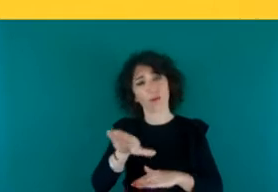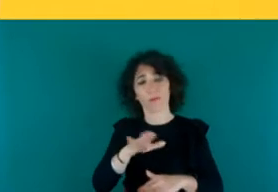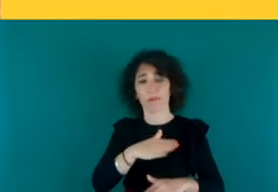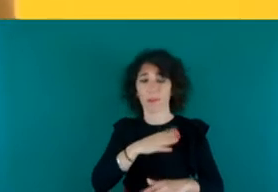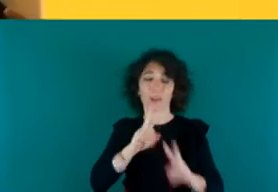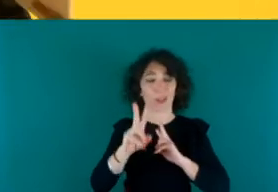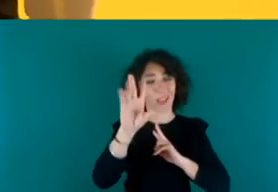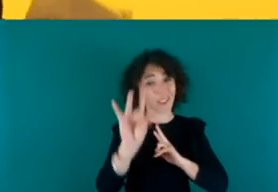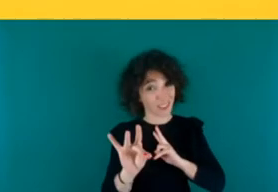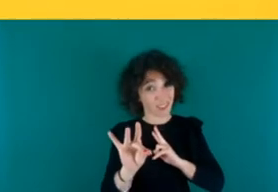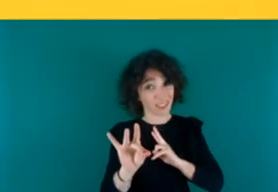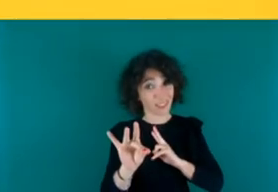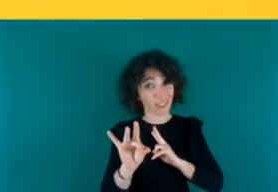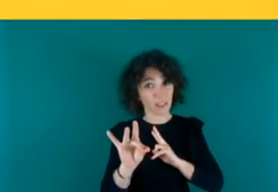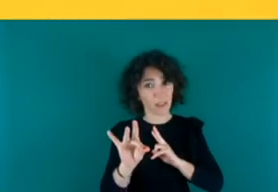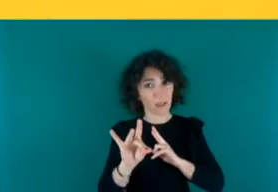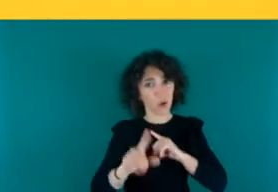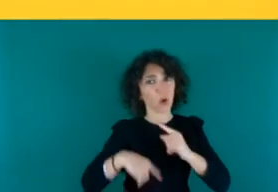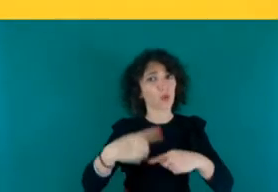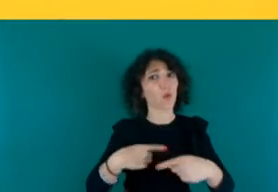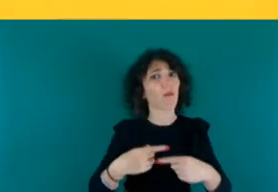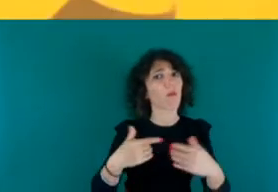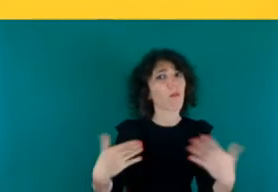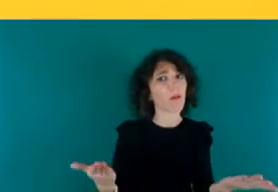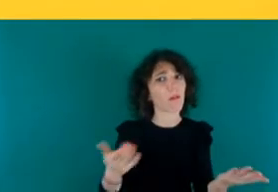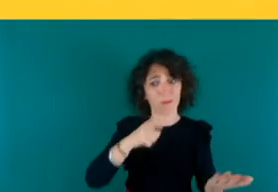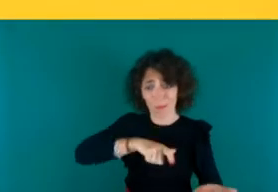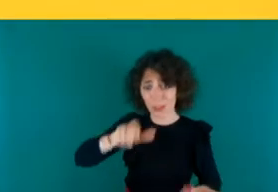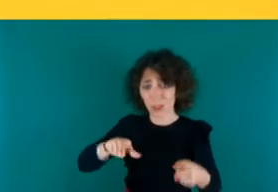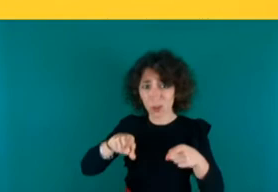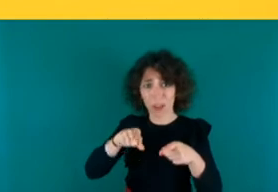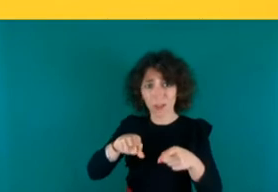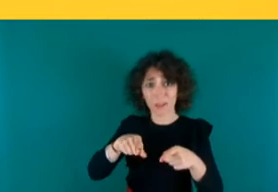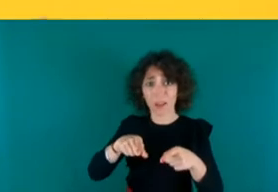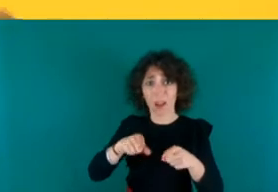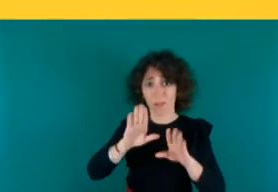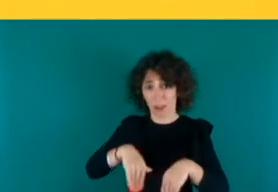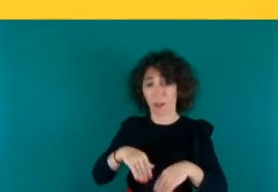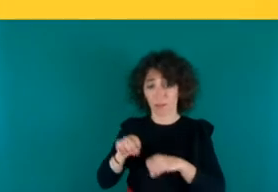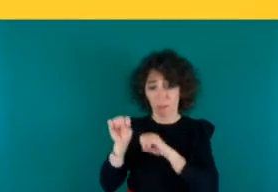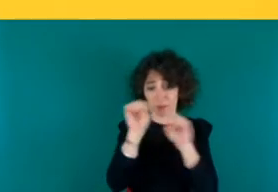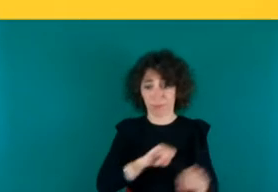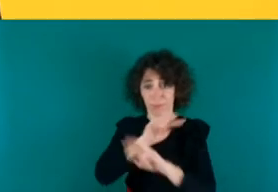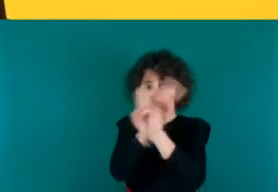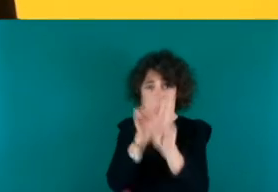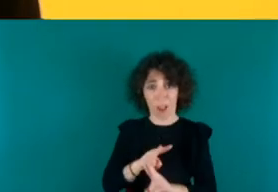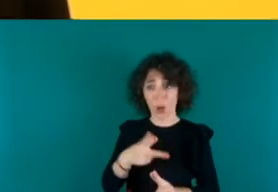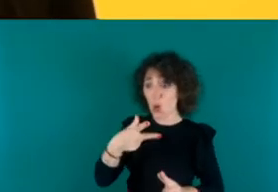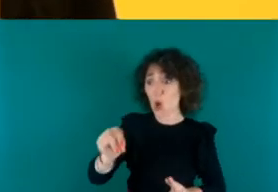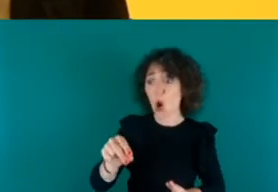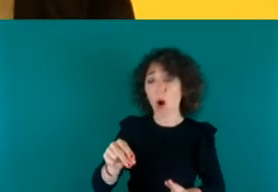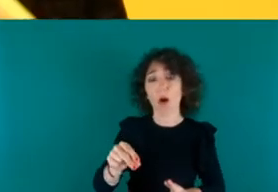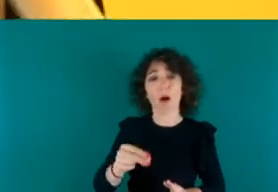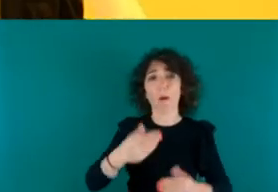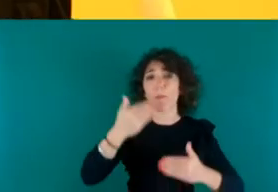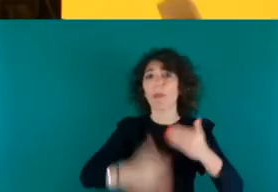Esto incluye, esto, la consecuencia de esto es que a estas personas las que se les deniega la protección internacional se les da un plazo de 15 días